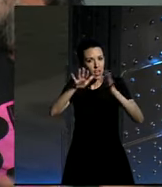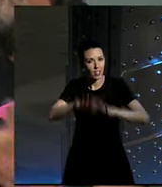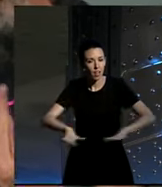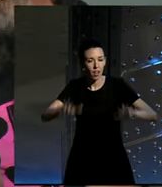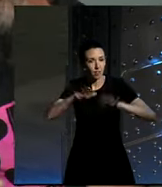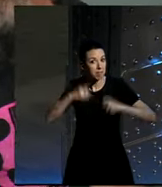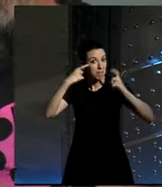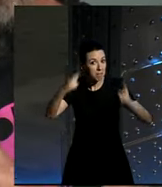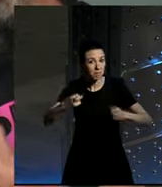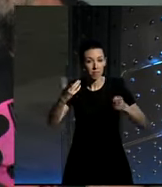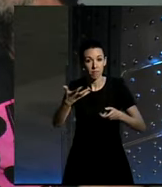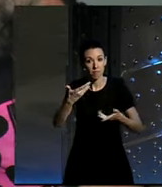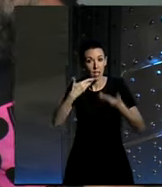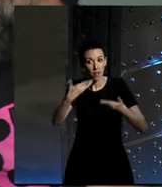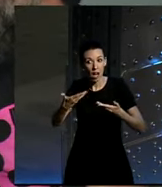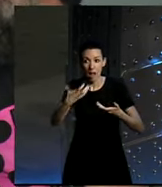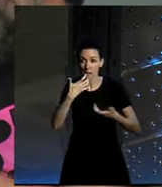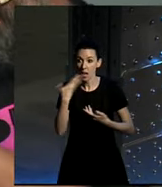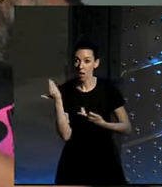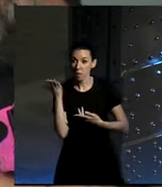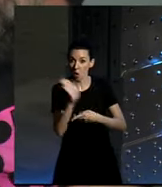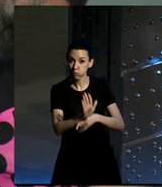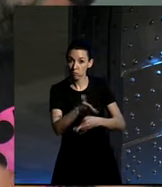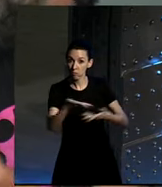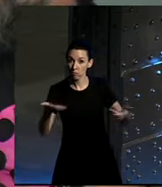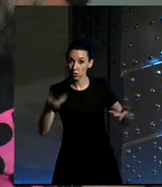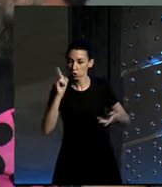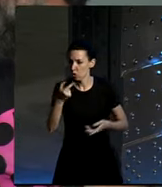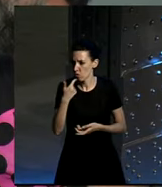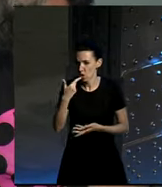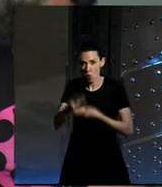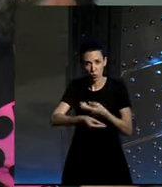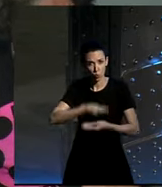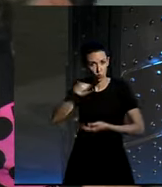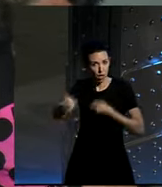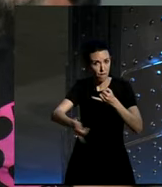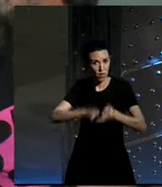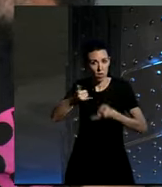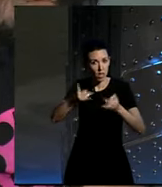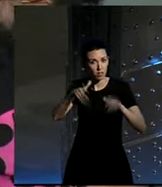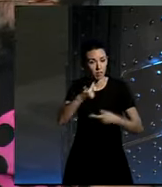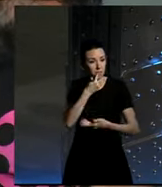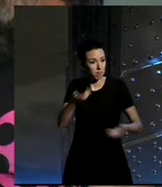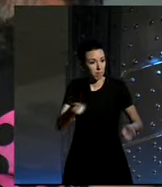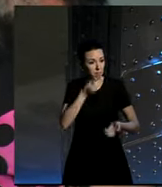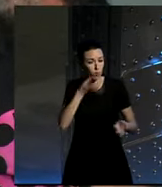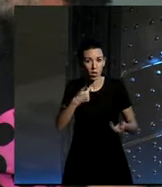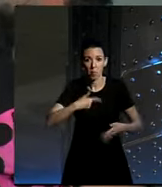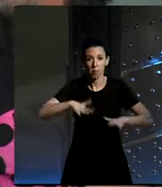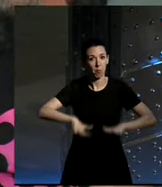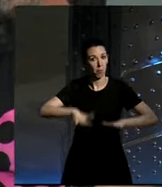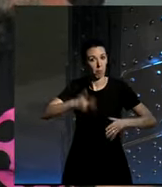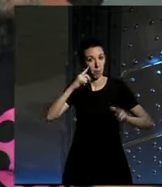con el ejemplo simplemente con el ejemplo que es lo que decías tú utilizando la bicicleta decir bueno aquí estamos